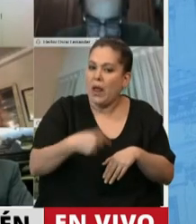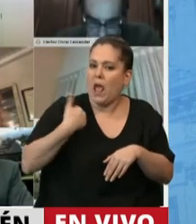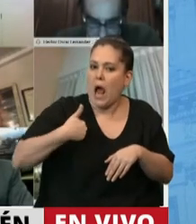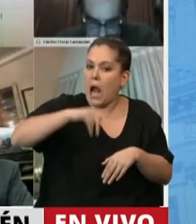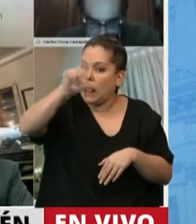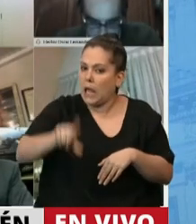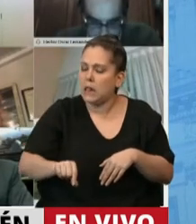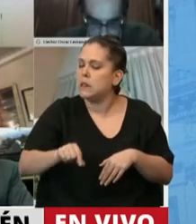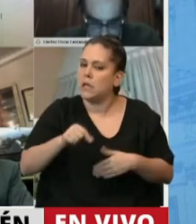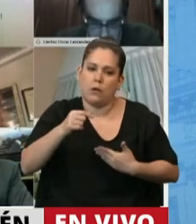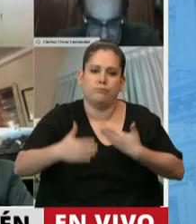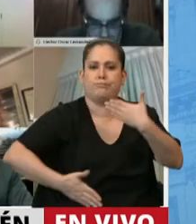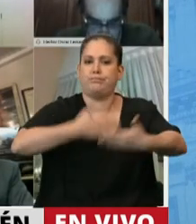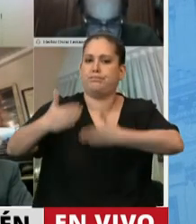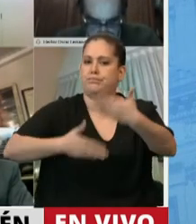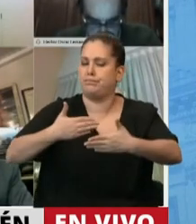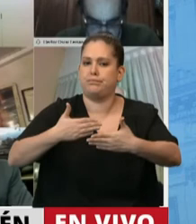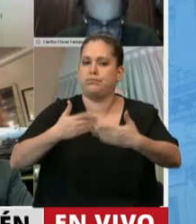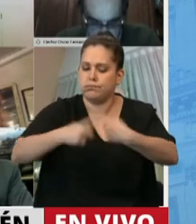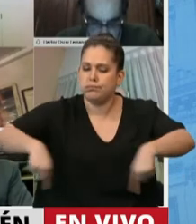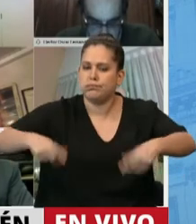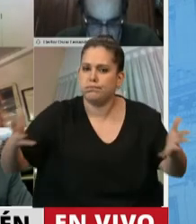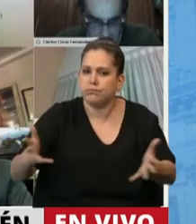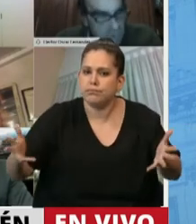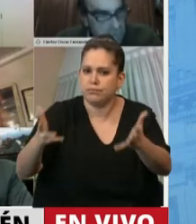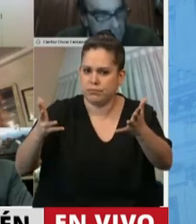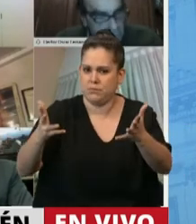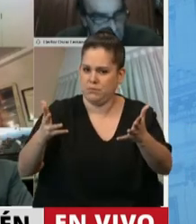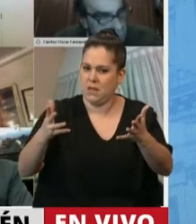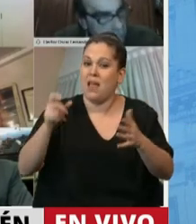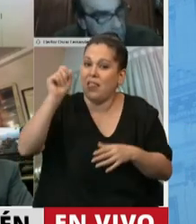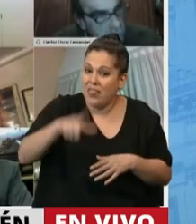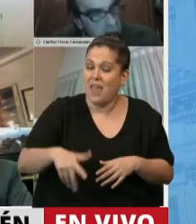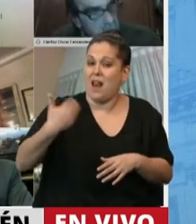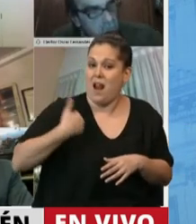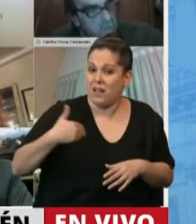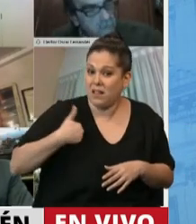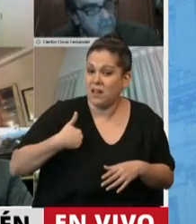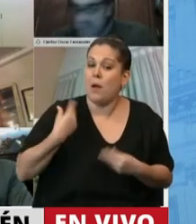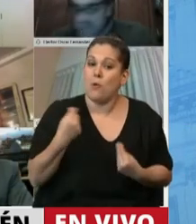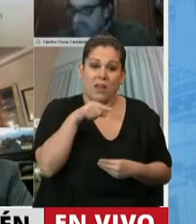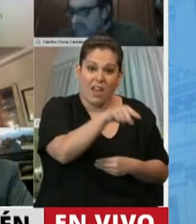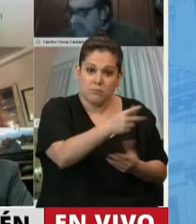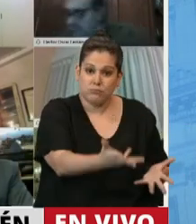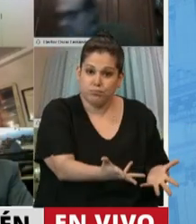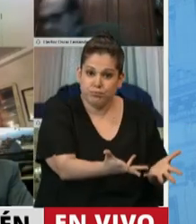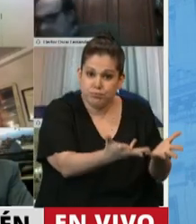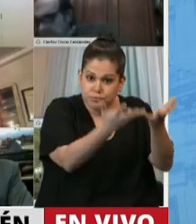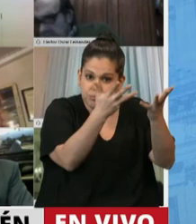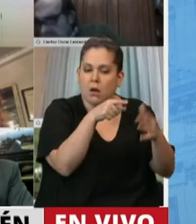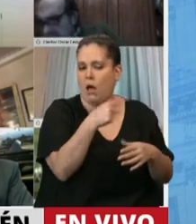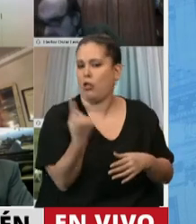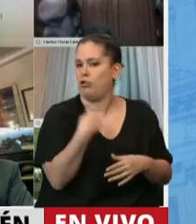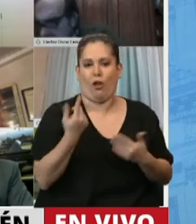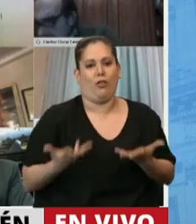liberar el potencial de la economía del conocimiento en la Argentina porque si esta actividad crece, señora Presidente,